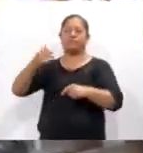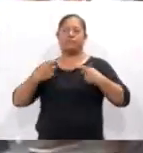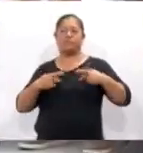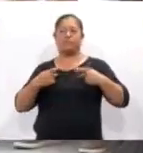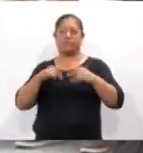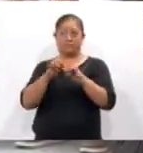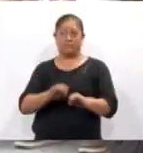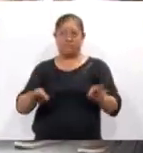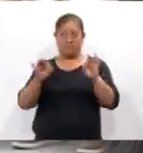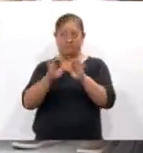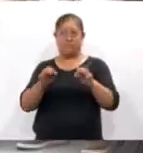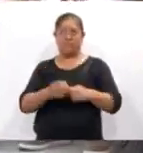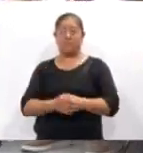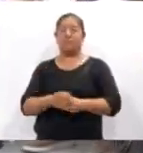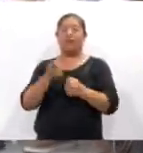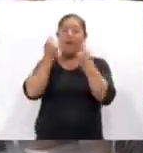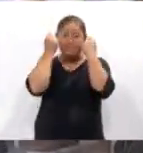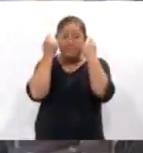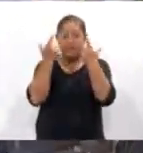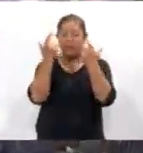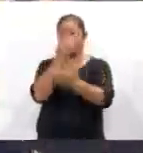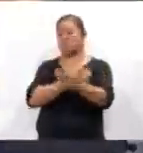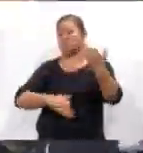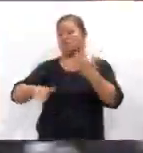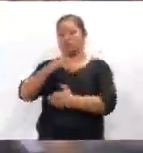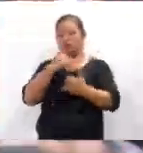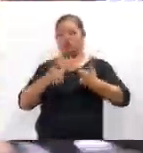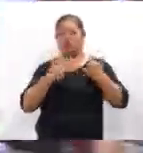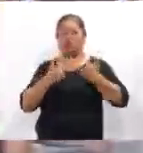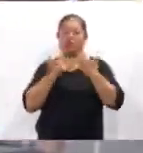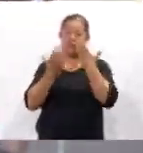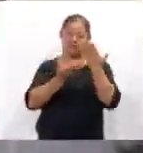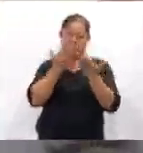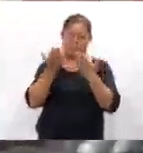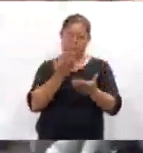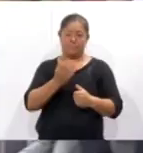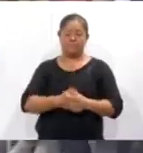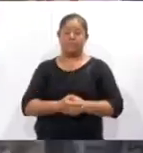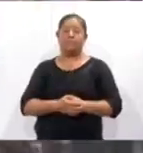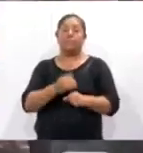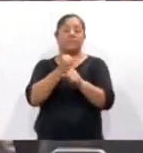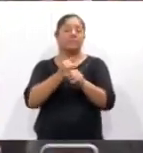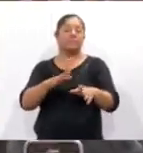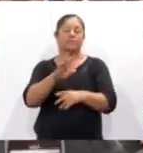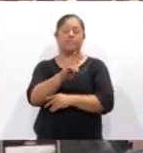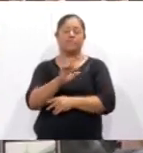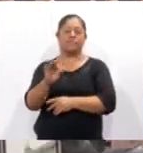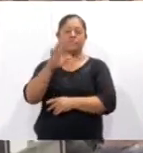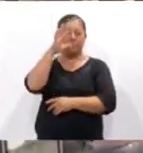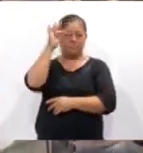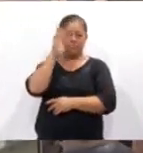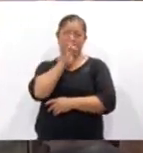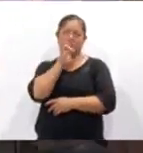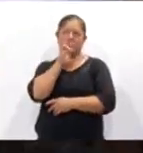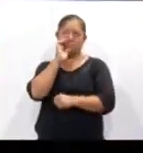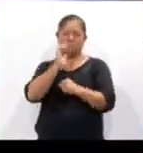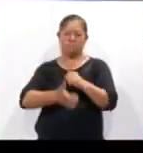importantes y admirados por la comunidad estudiantil. Con información de Victoria Flores, Coracyt Noticias.